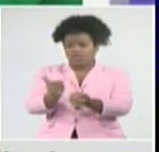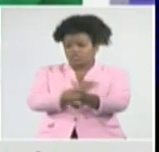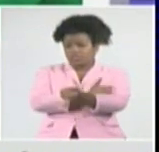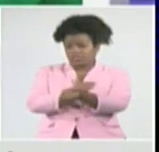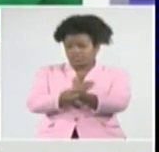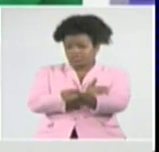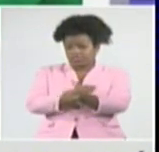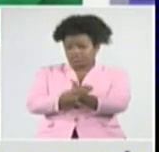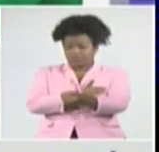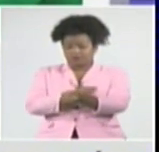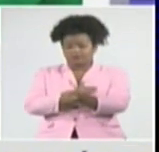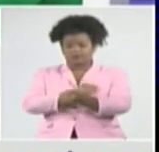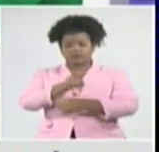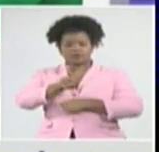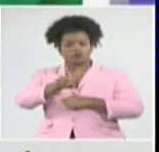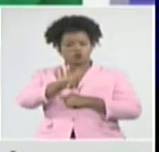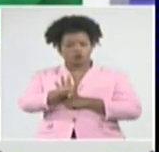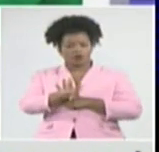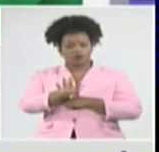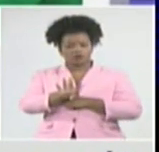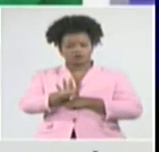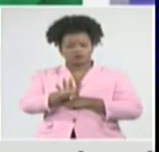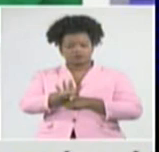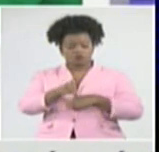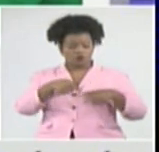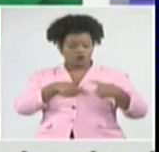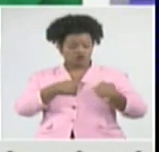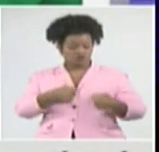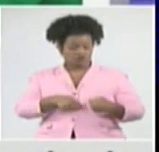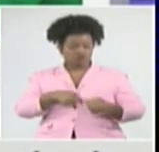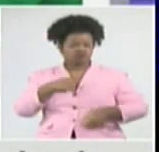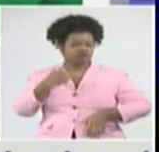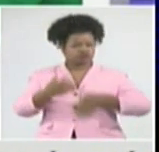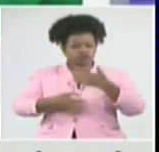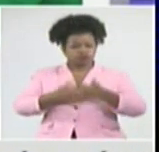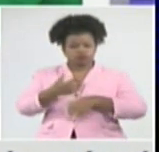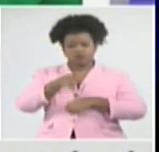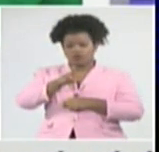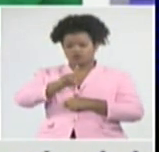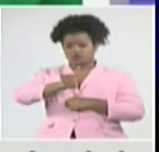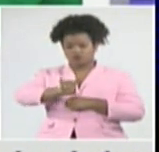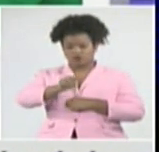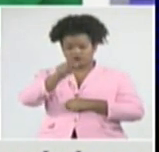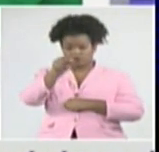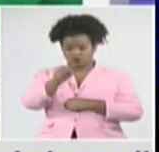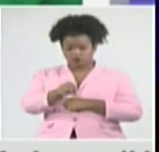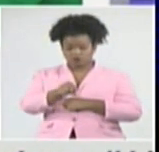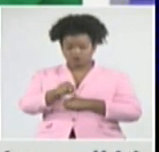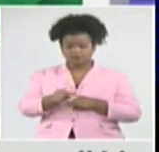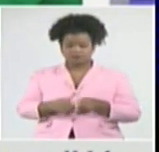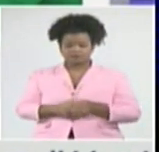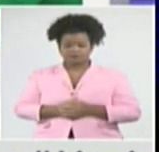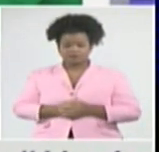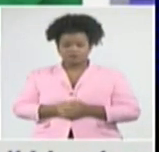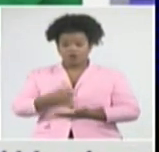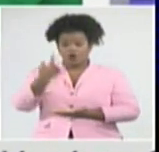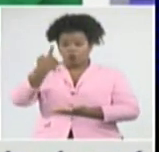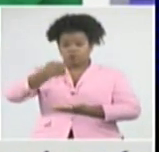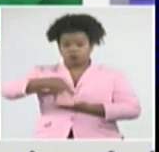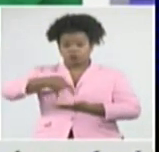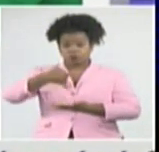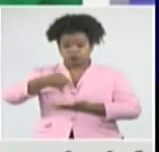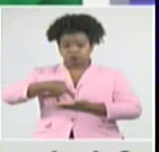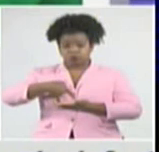en 24. Cardiopatía isquémica en 19 de los que informamos. La obesidad presente